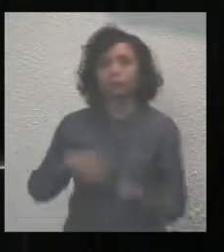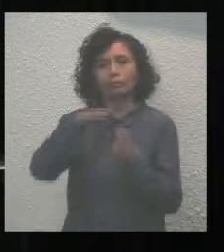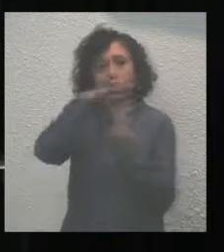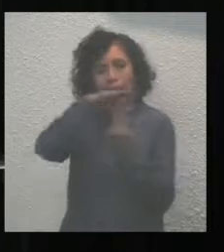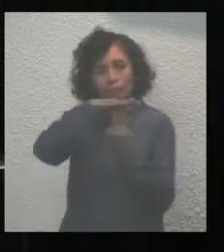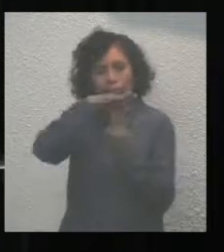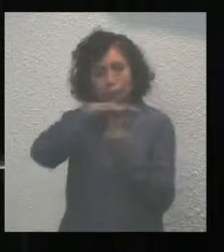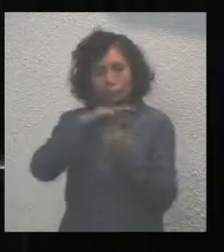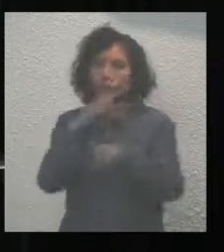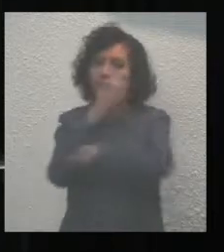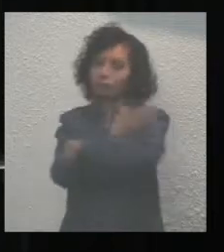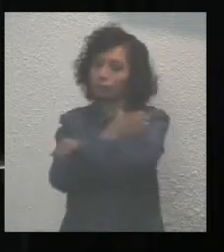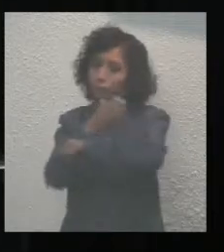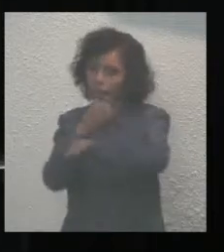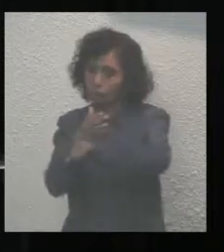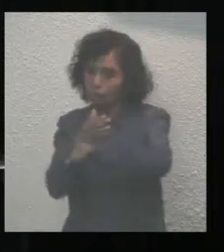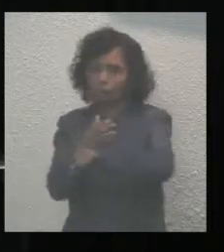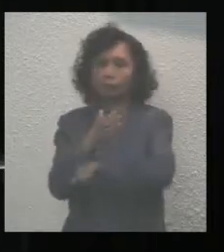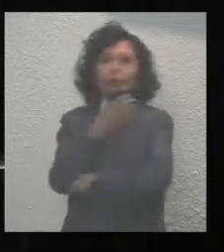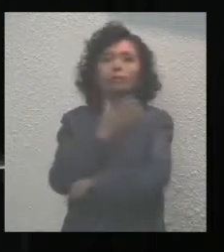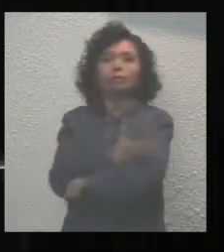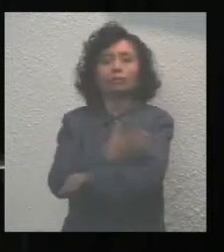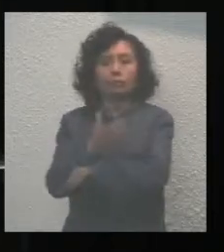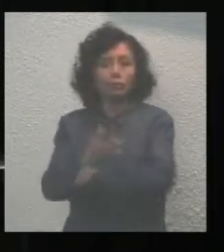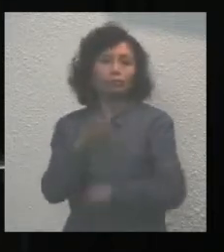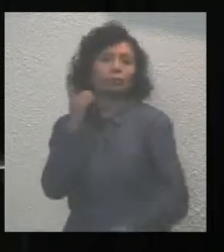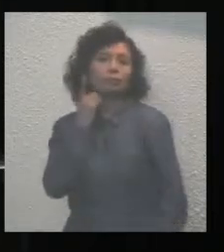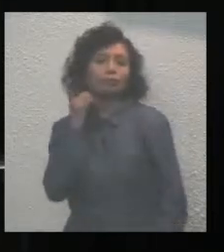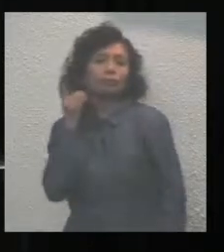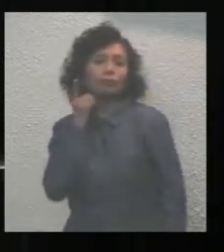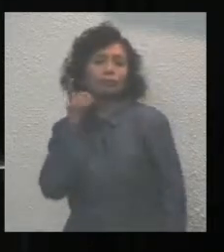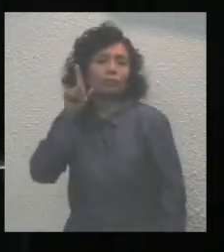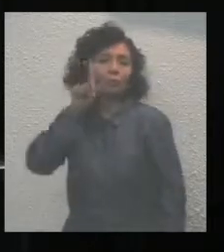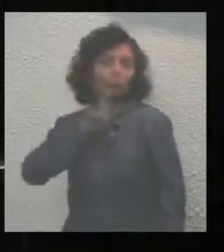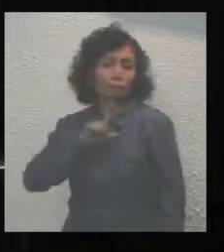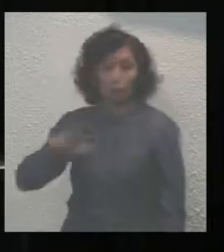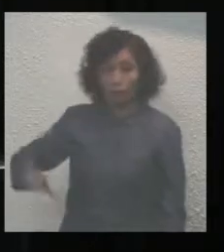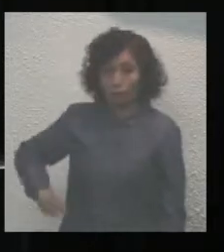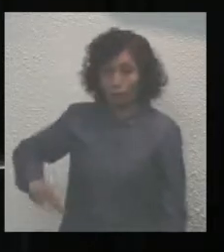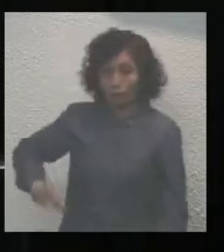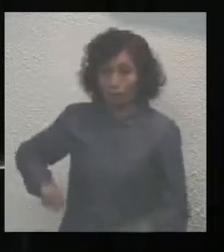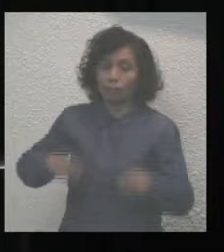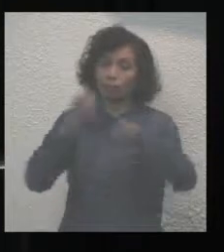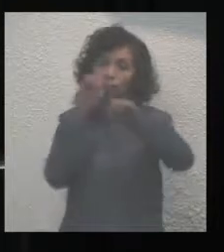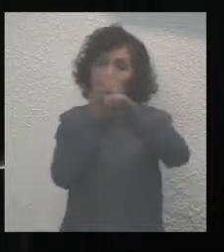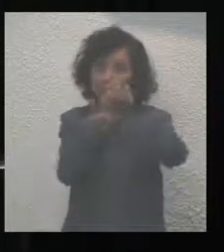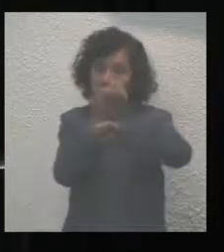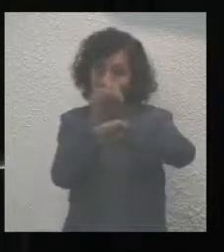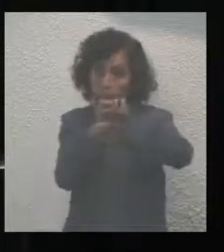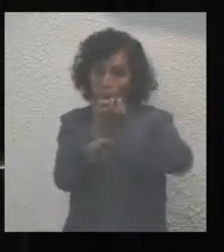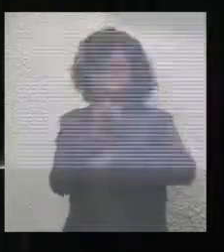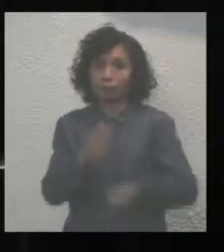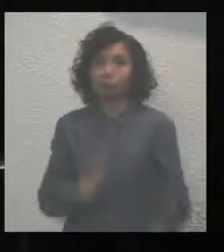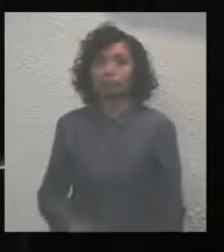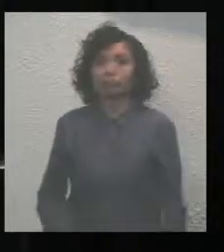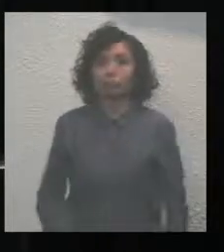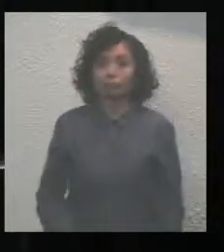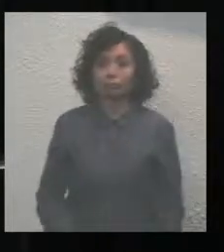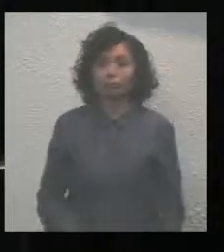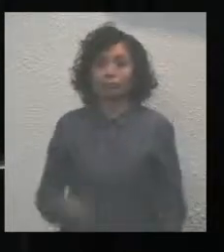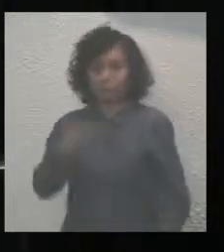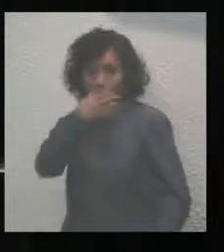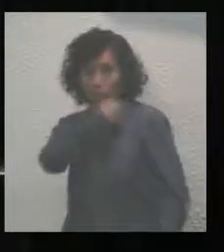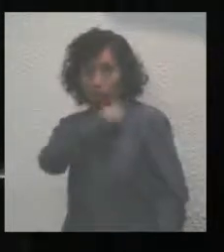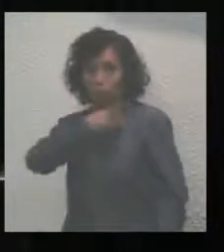a mis compañeros y compañeras diputados, al gobernador constitucional del estado de Quintana Roo, al